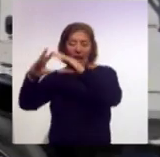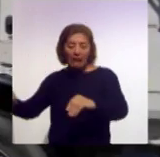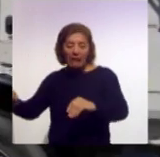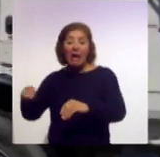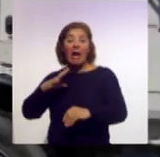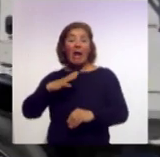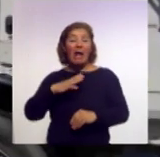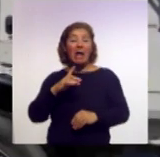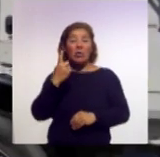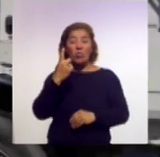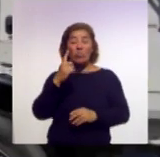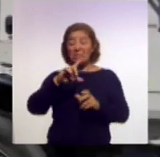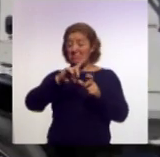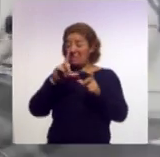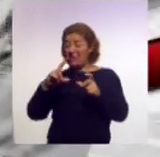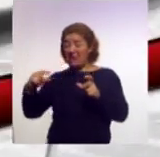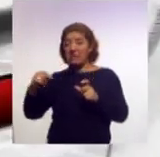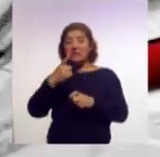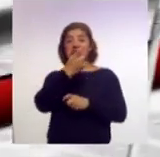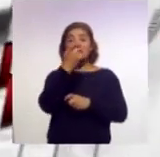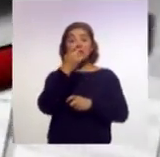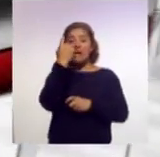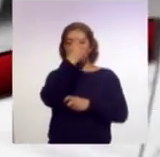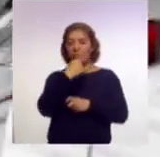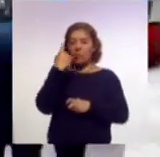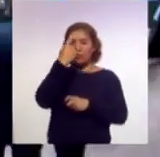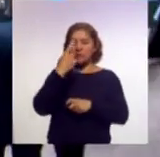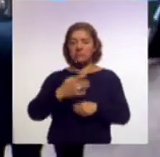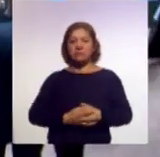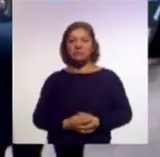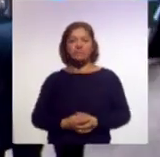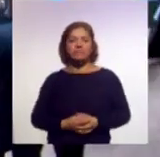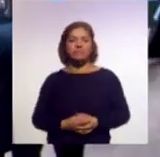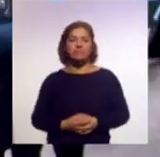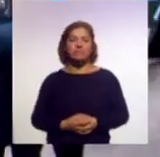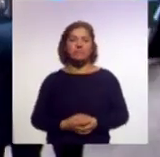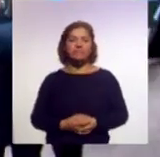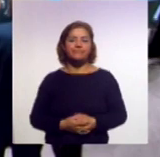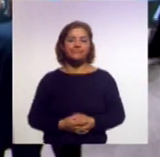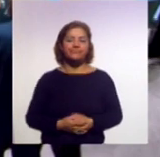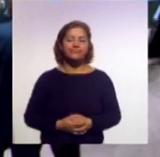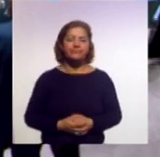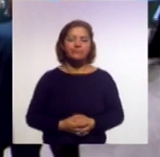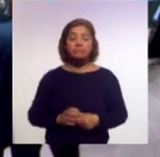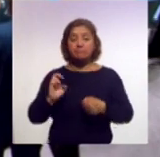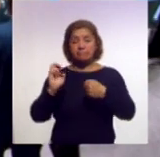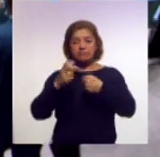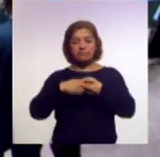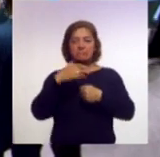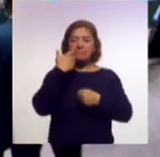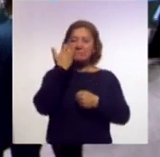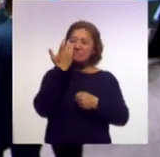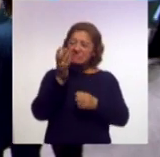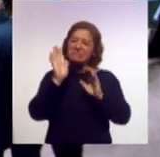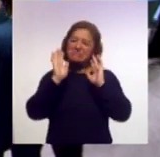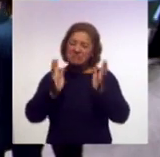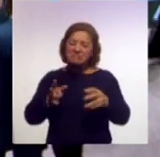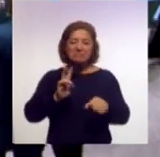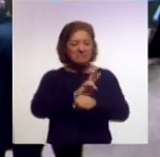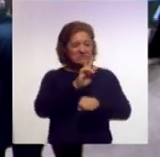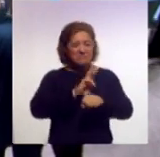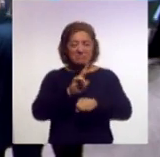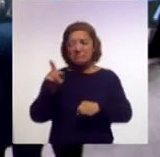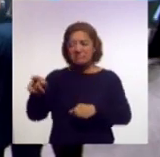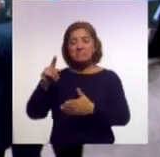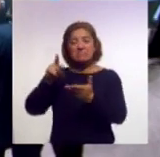oscuras a casi todo el país durante 100 horas La Unión Europea aboga por una salida pacífica en Venezuela rechaza